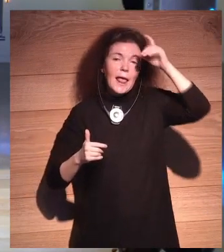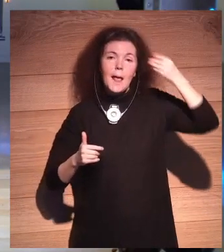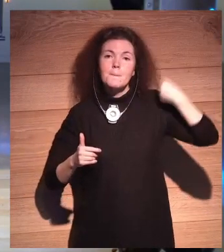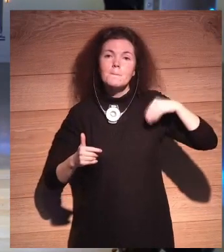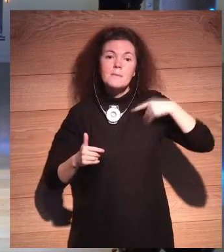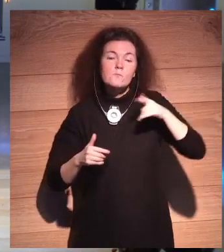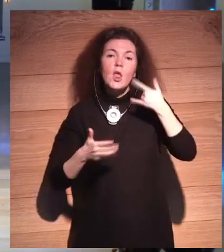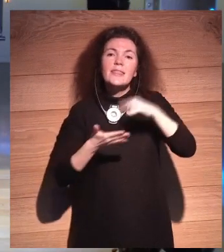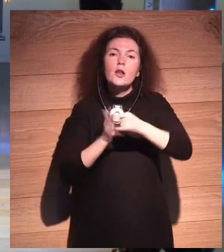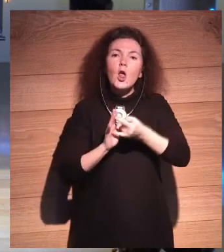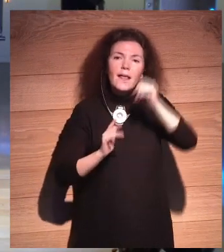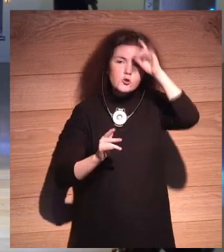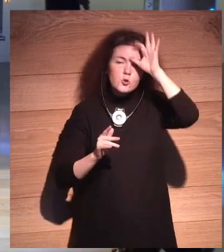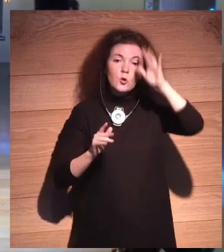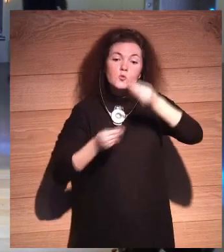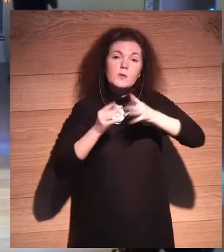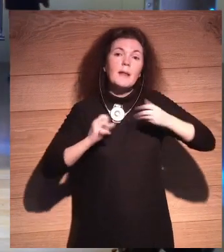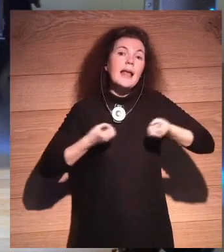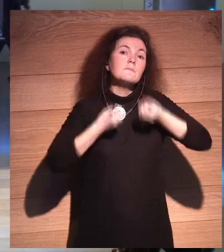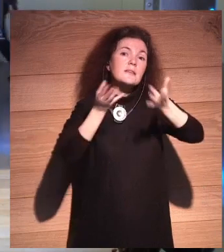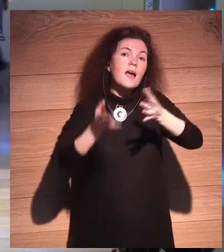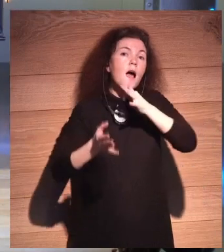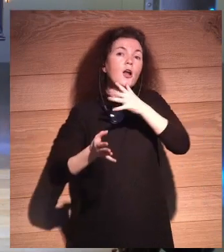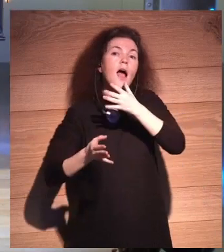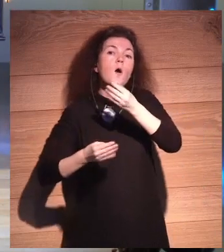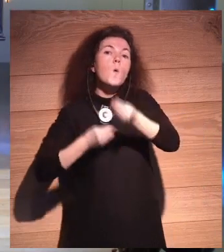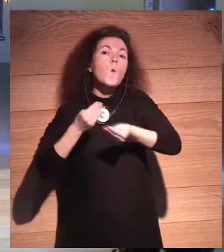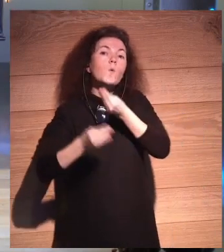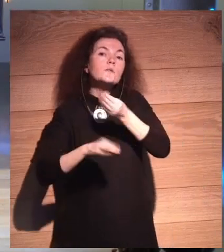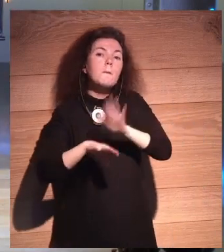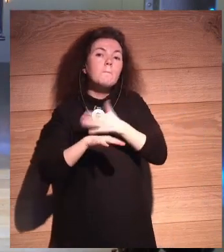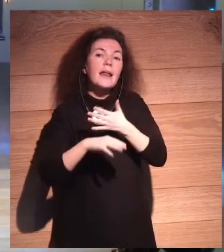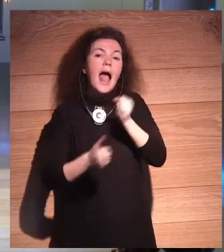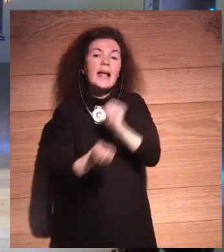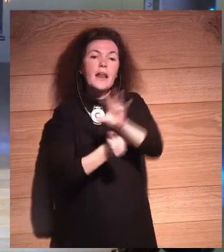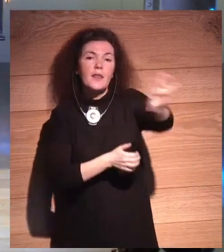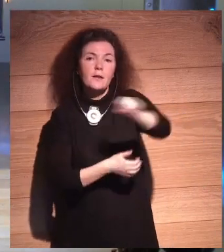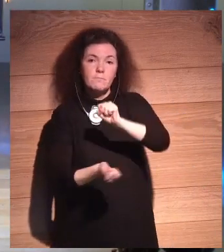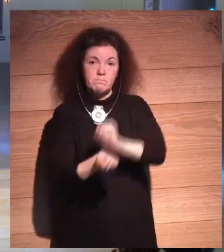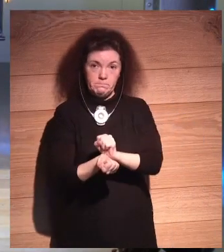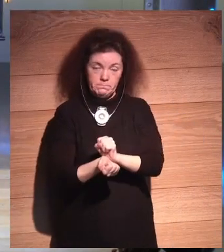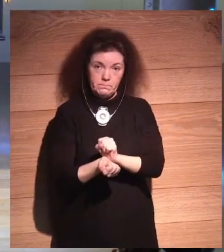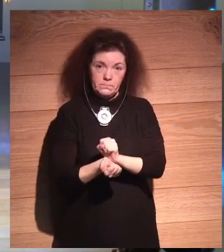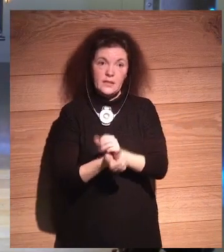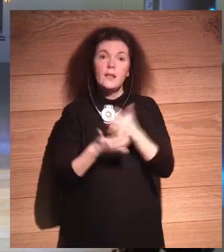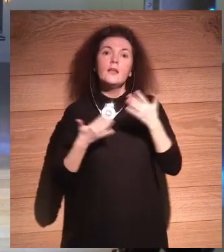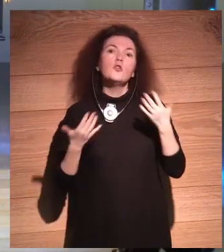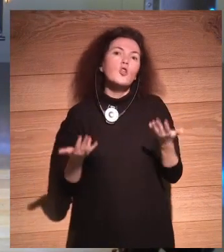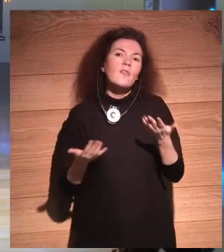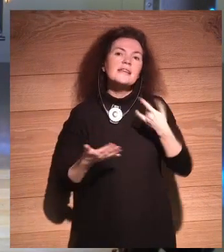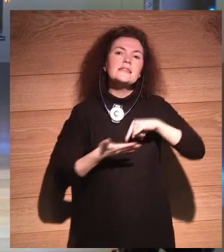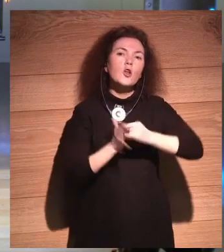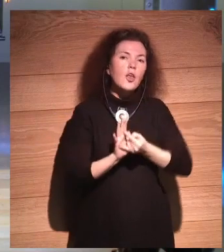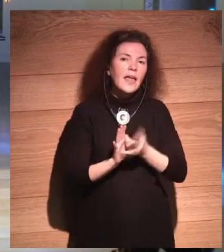que utilizaron los turcos para expresarse, ahora se utiliza para meterlos en la cárcel. Así que la